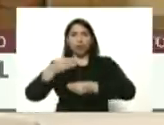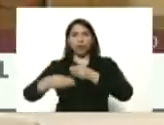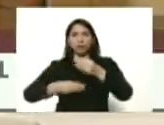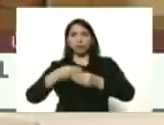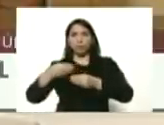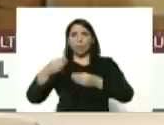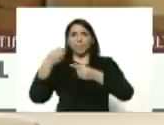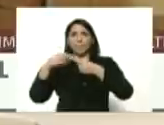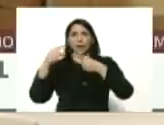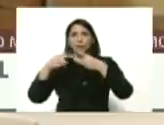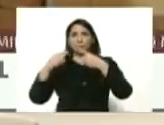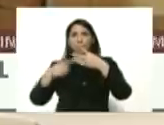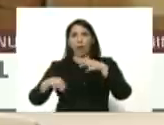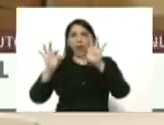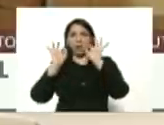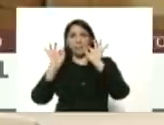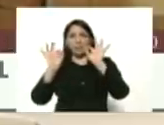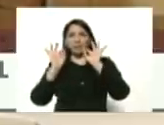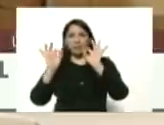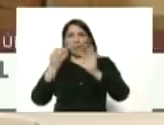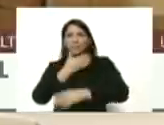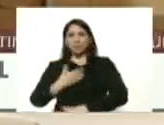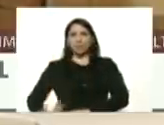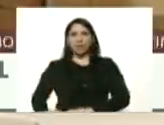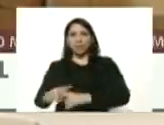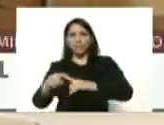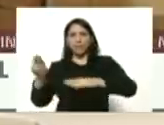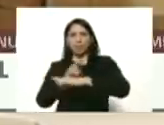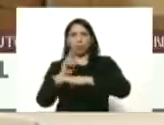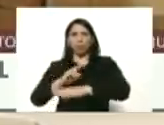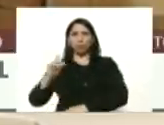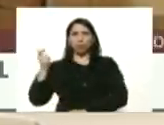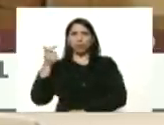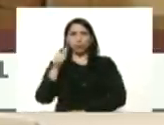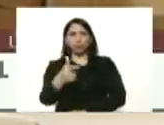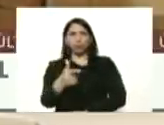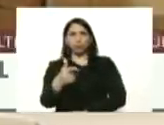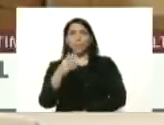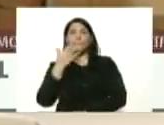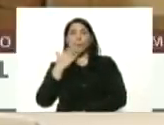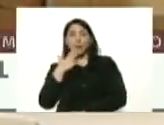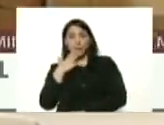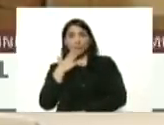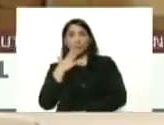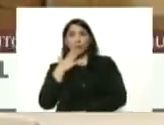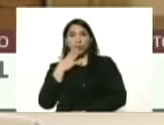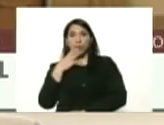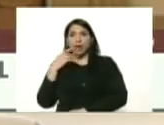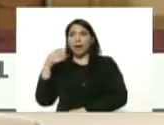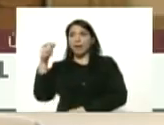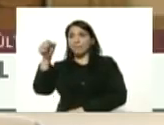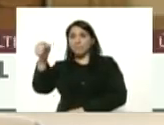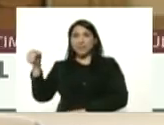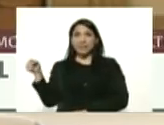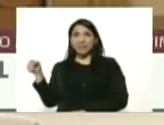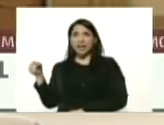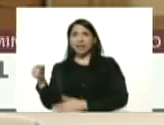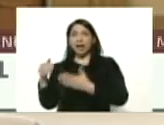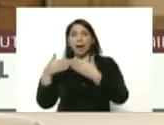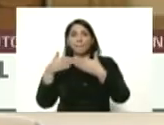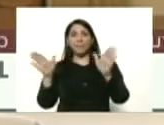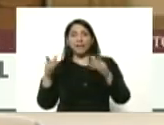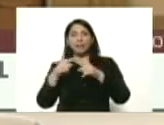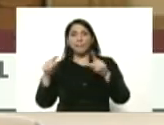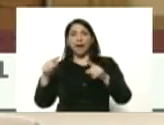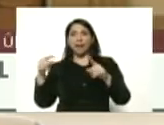manual especial presidente para el uso del transporte público por ejemplo las ventanillas deben estar abiertas para que el aire